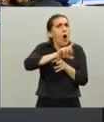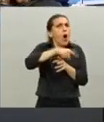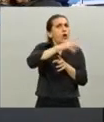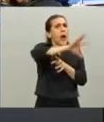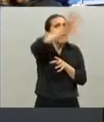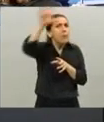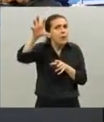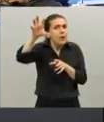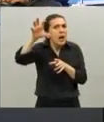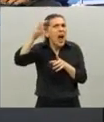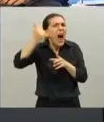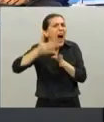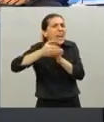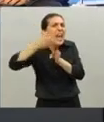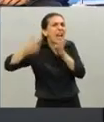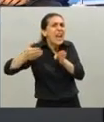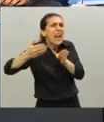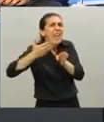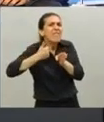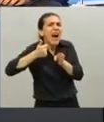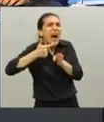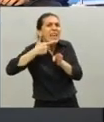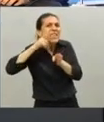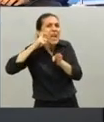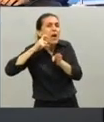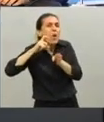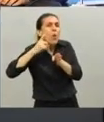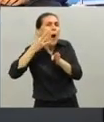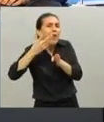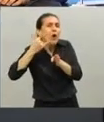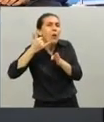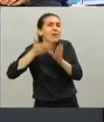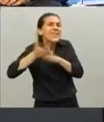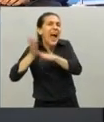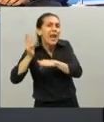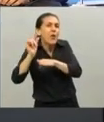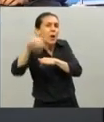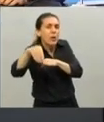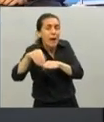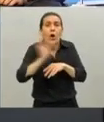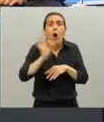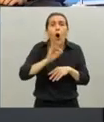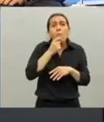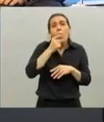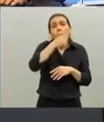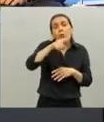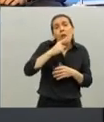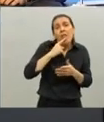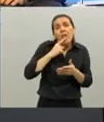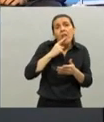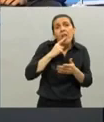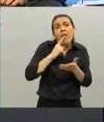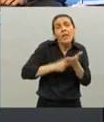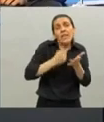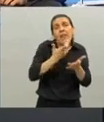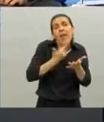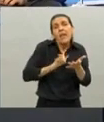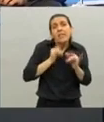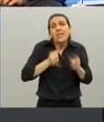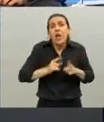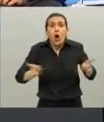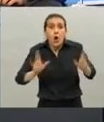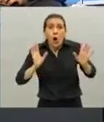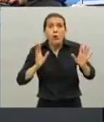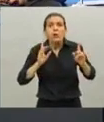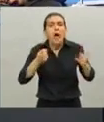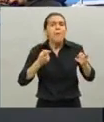sigue en fase 4 pero con las particularidades regionales y una pregunta que tiene que ver con una definición si usted la quiere dar o no en base a lo que ha